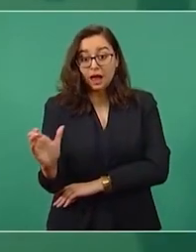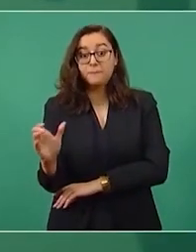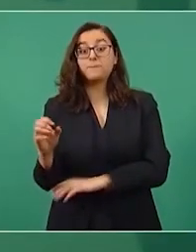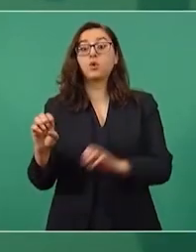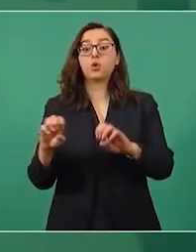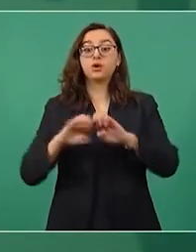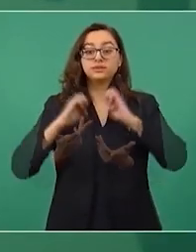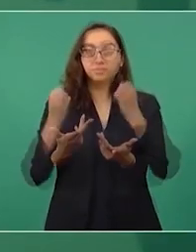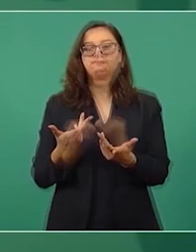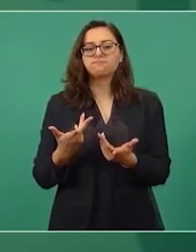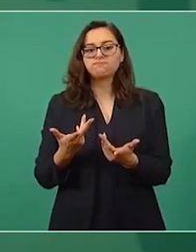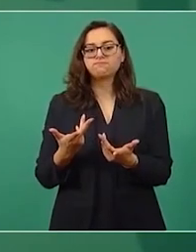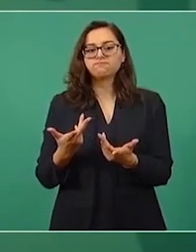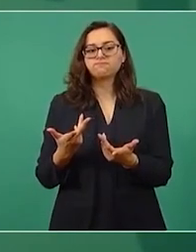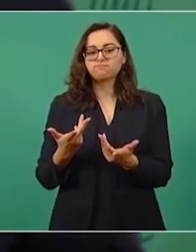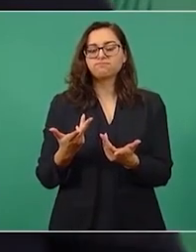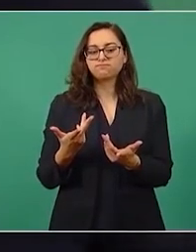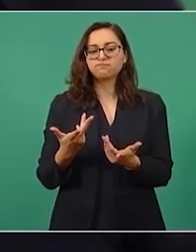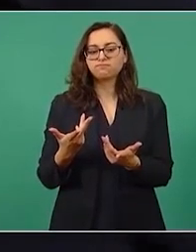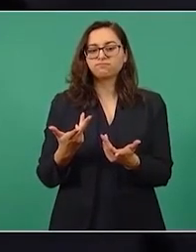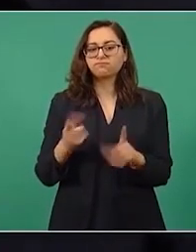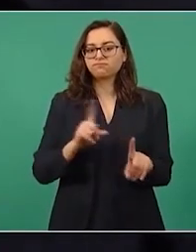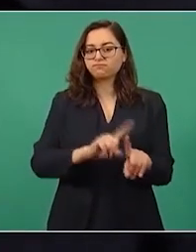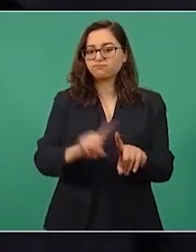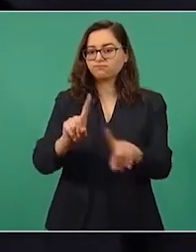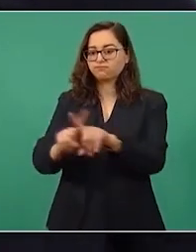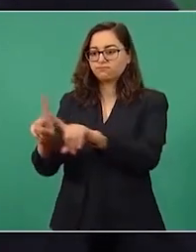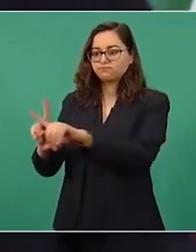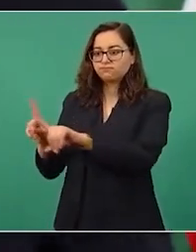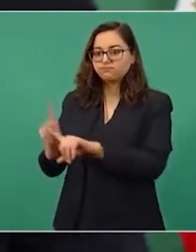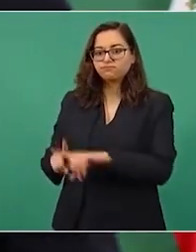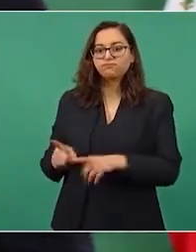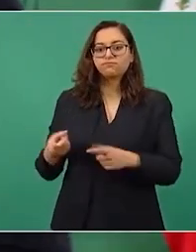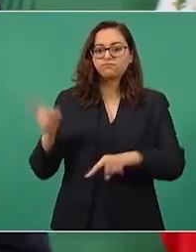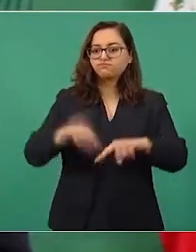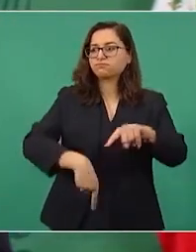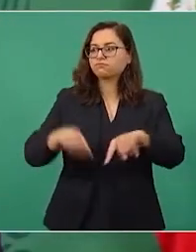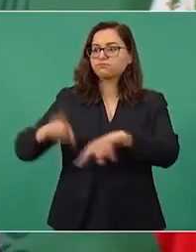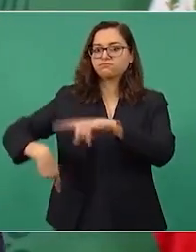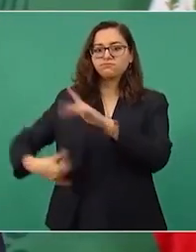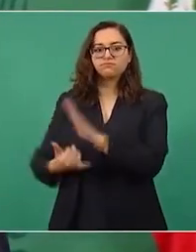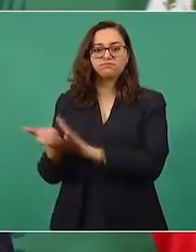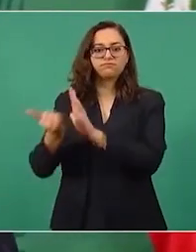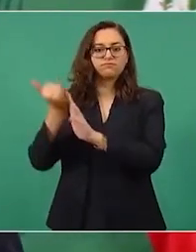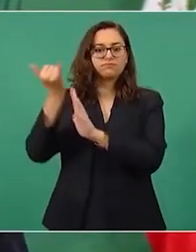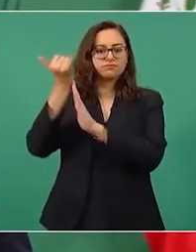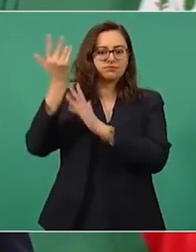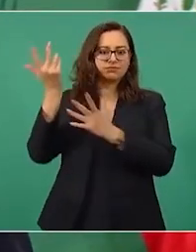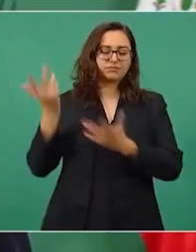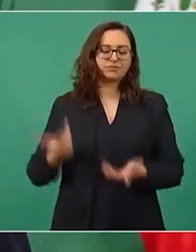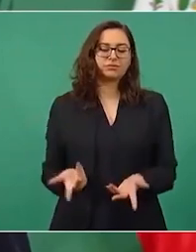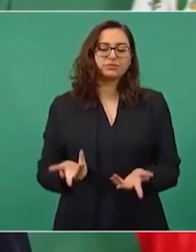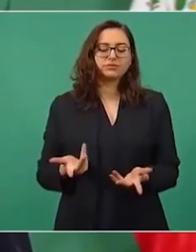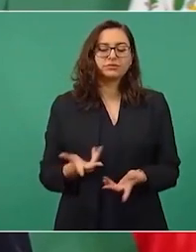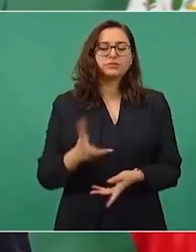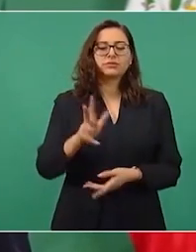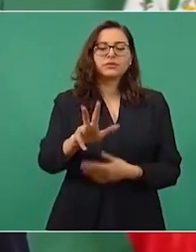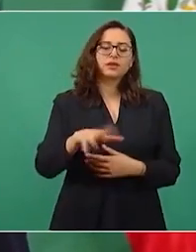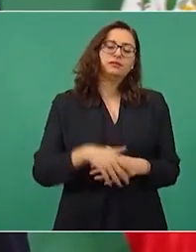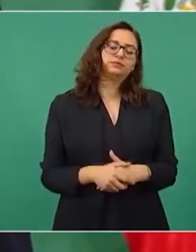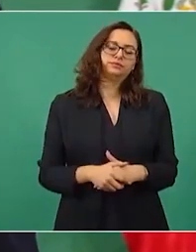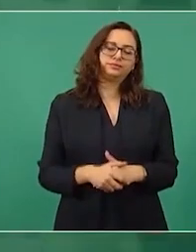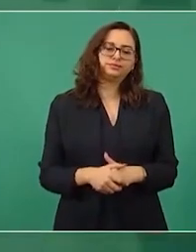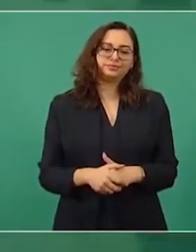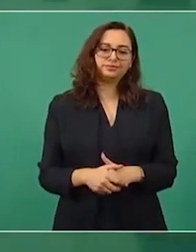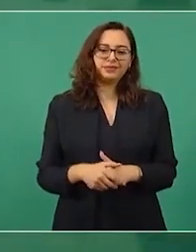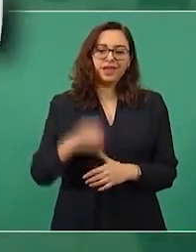espacios donde juegan fútbol. Bueno, imagínense, si quitaban los